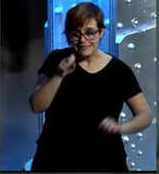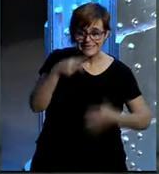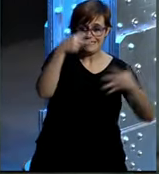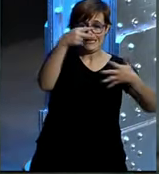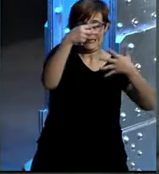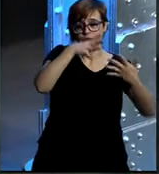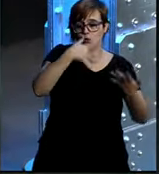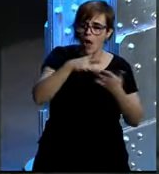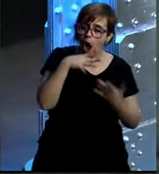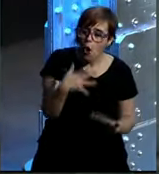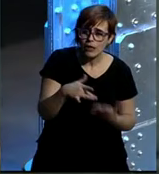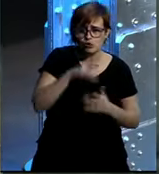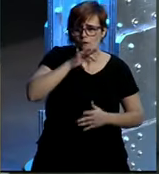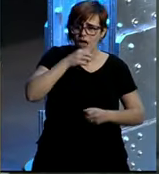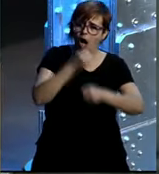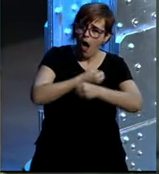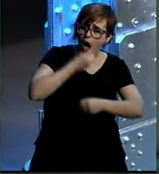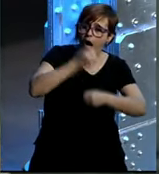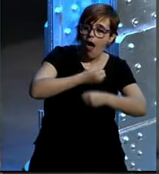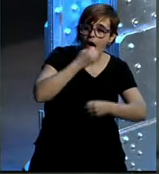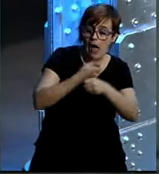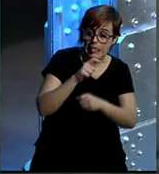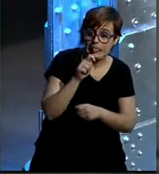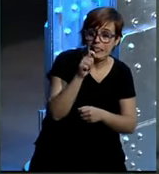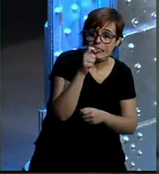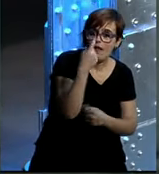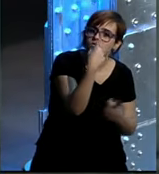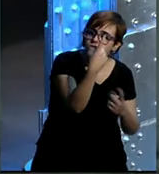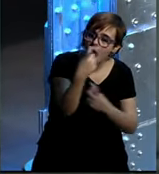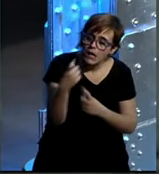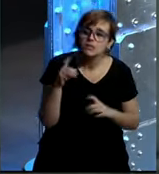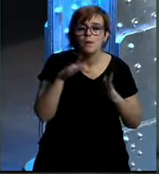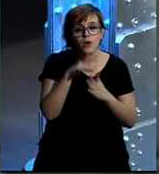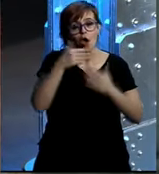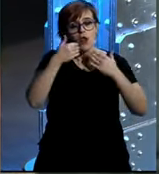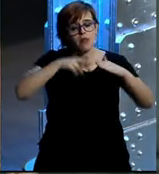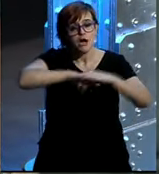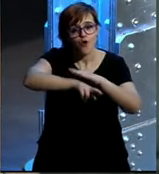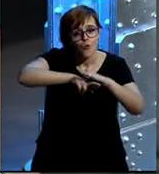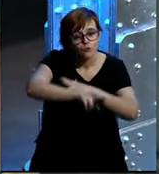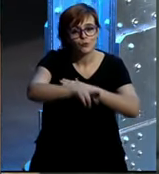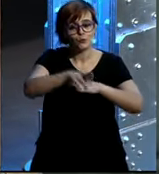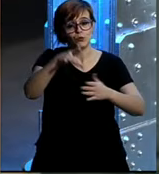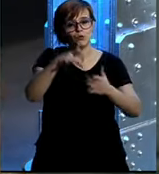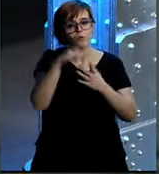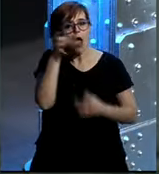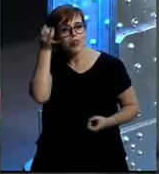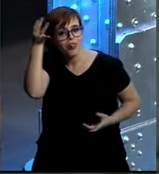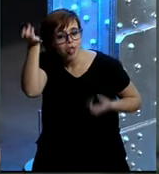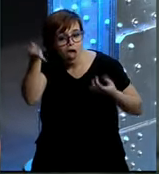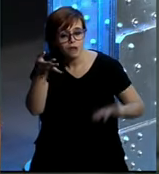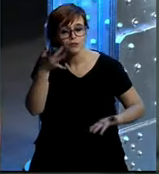mucho por hacer, muchísimo, en eso somos conscientes, pero bueno, con los medios que tenemos, los recursos que tenemos y las ideas,